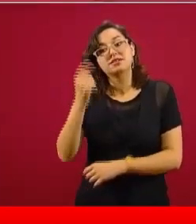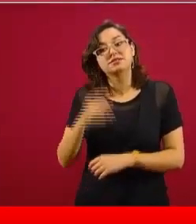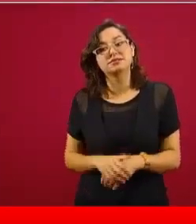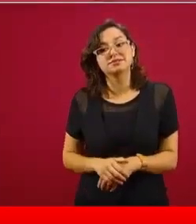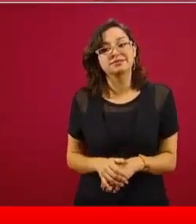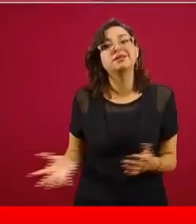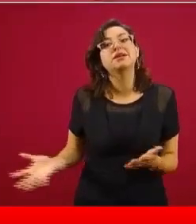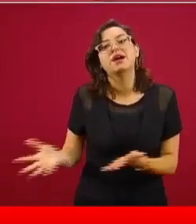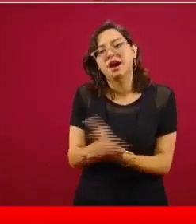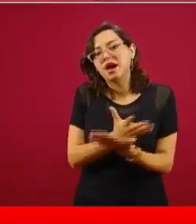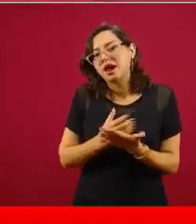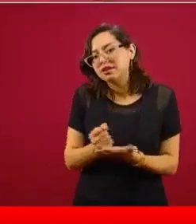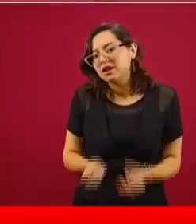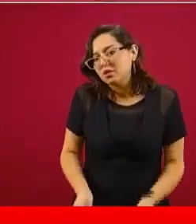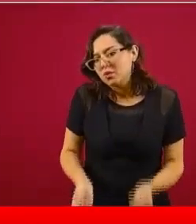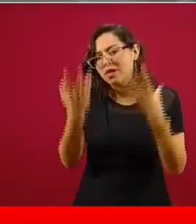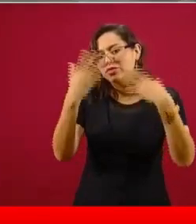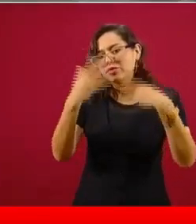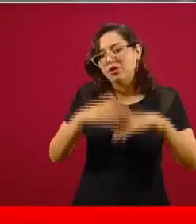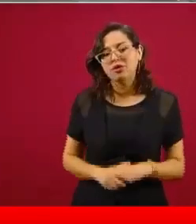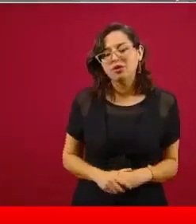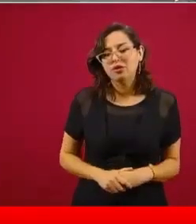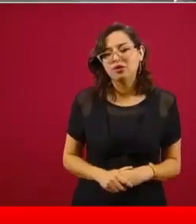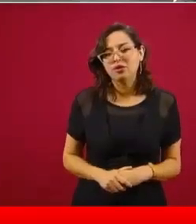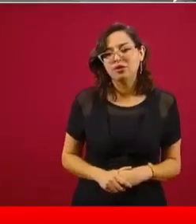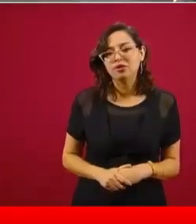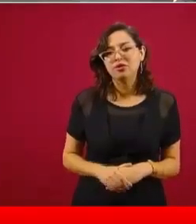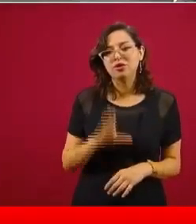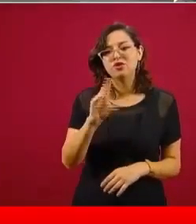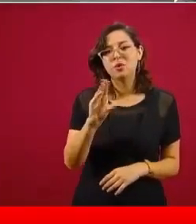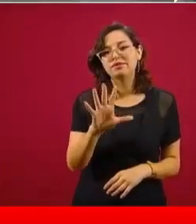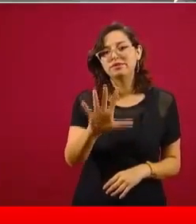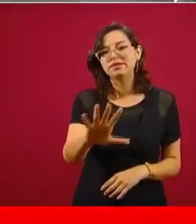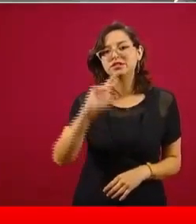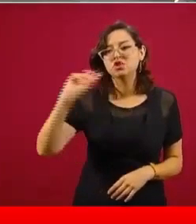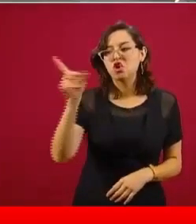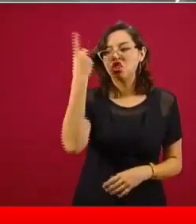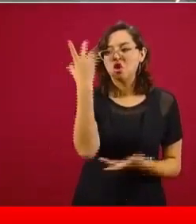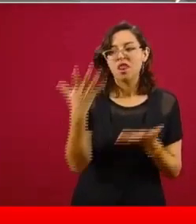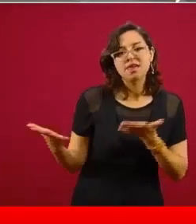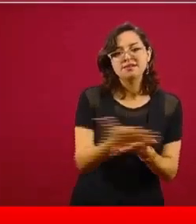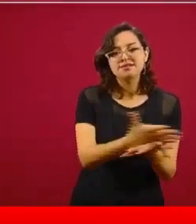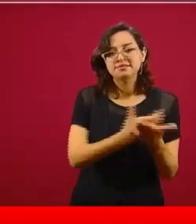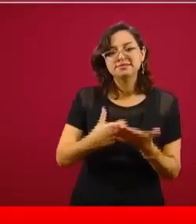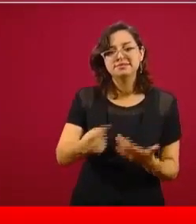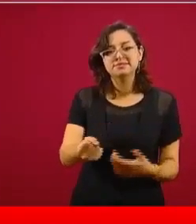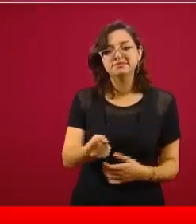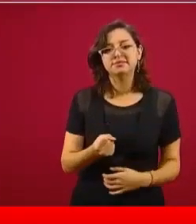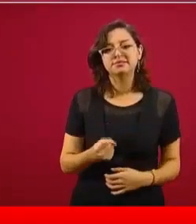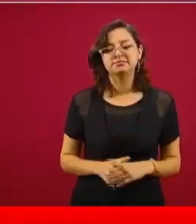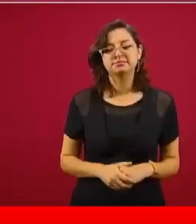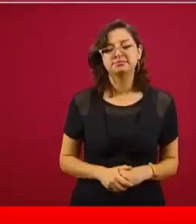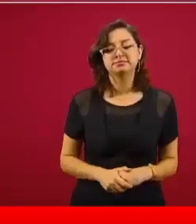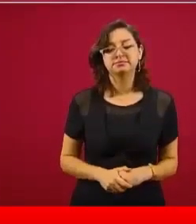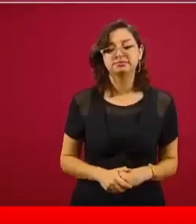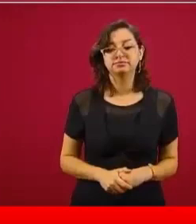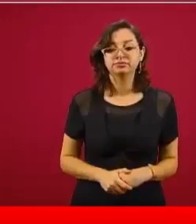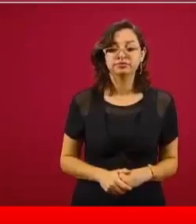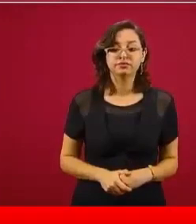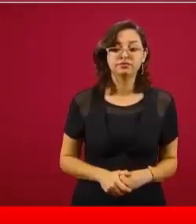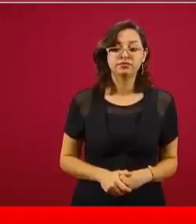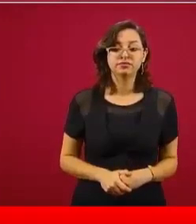¿cuánto era la utilidad por barril?, 95 dólares y se